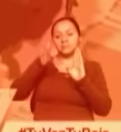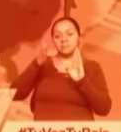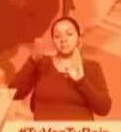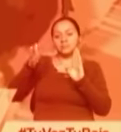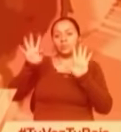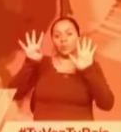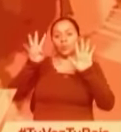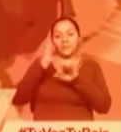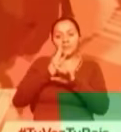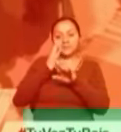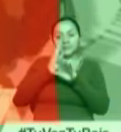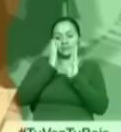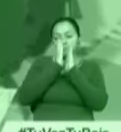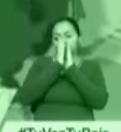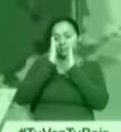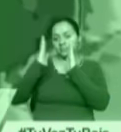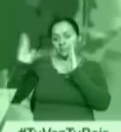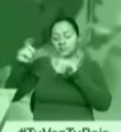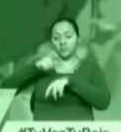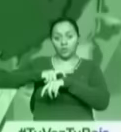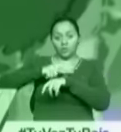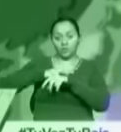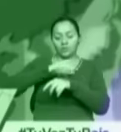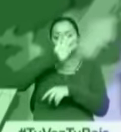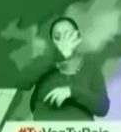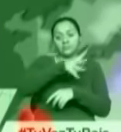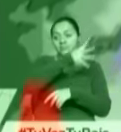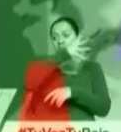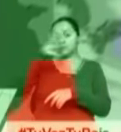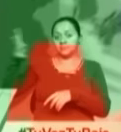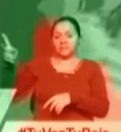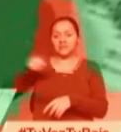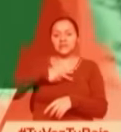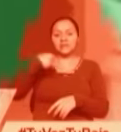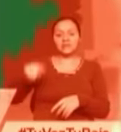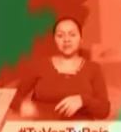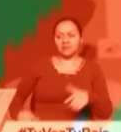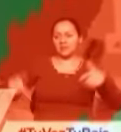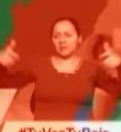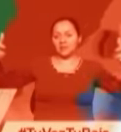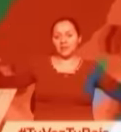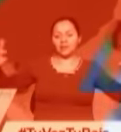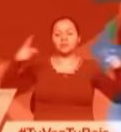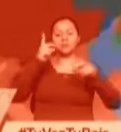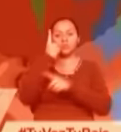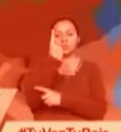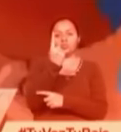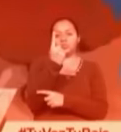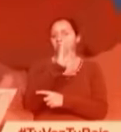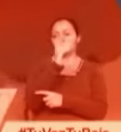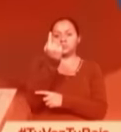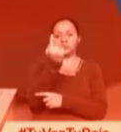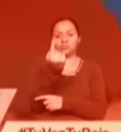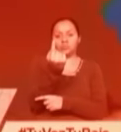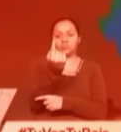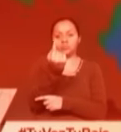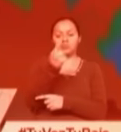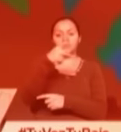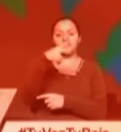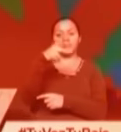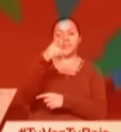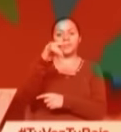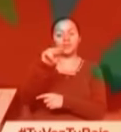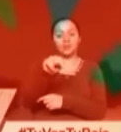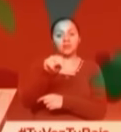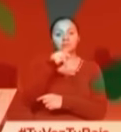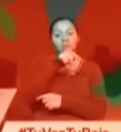horarios. A pesar de su enorme territorio, China se encuentra en un único uso. De Pekín a Kashgar,